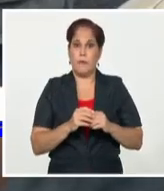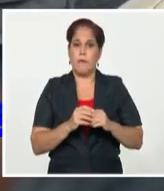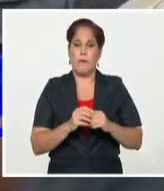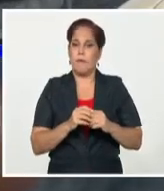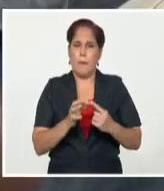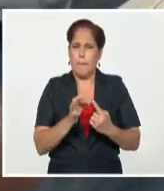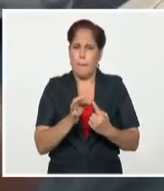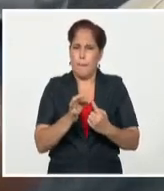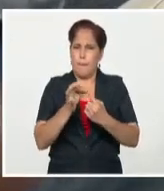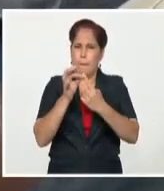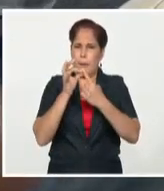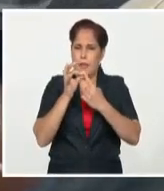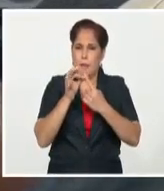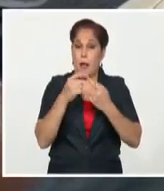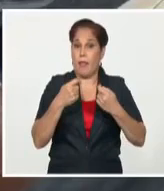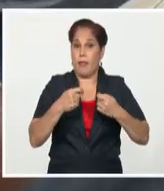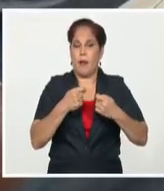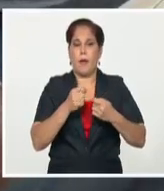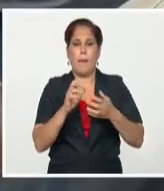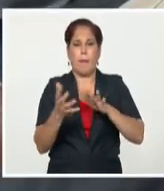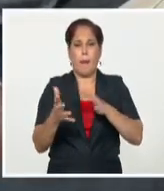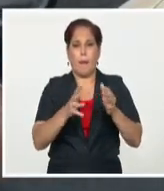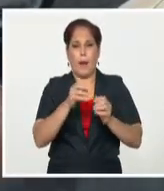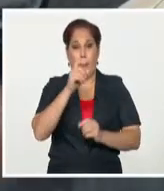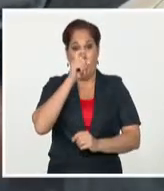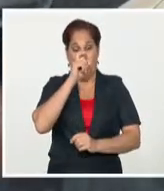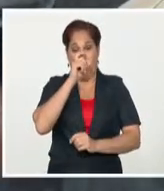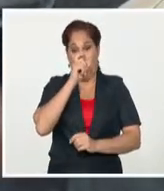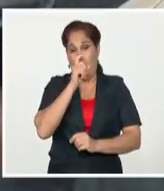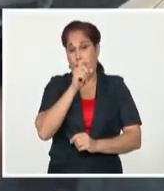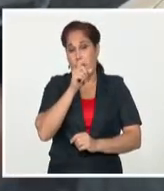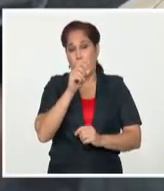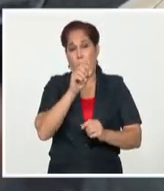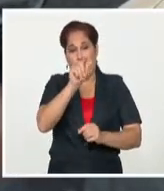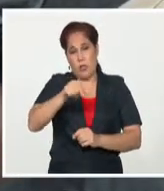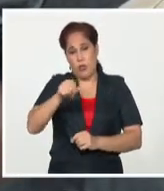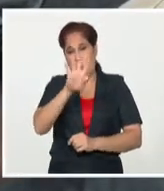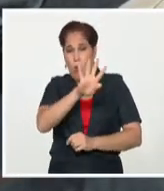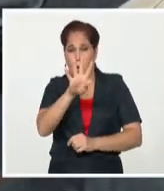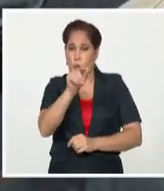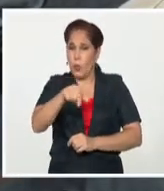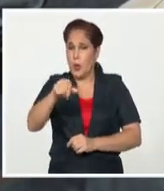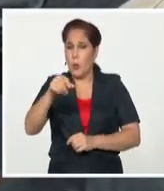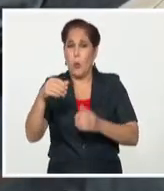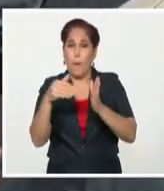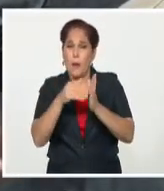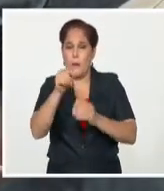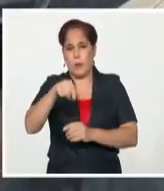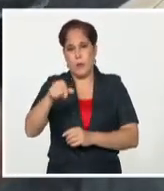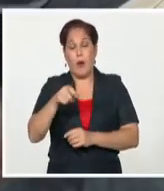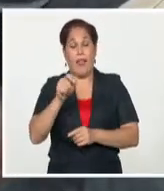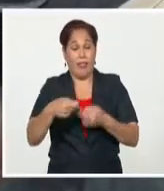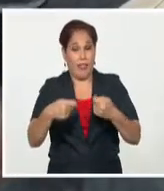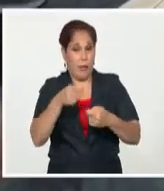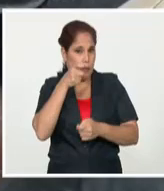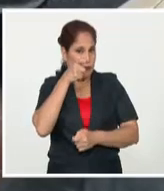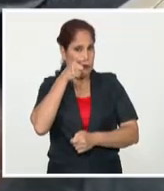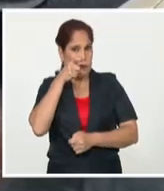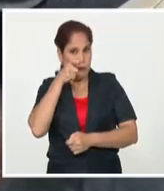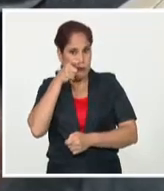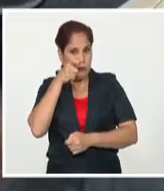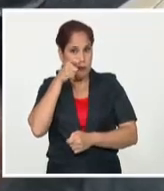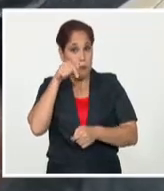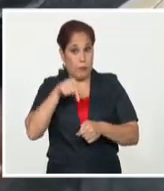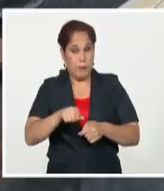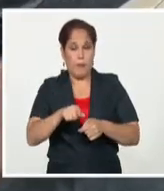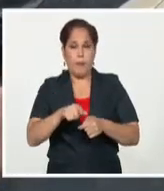tener alrededor de 44.000 sujetos, y esos 44.000 sujetos tienen que ser seguidos en tiempo real